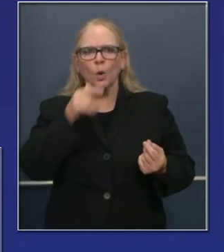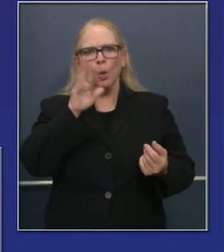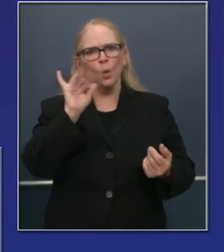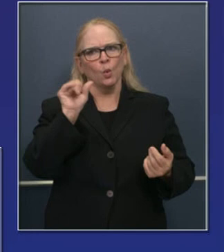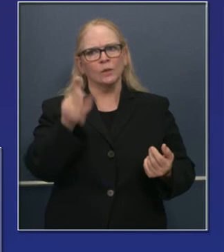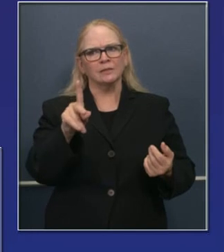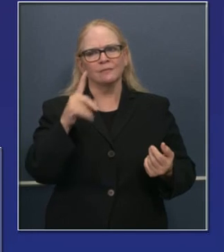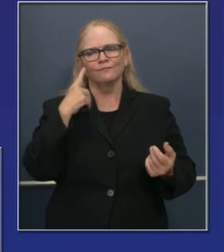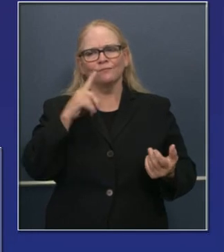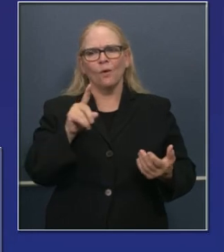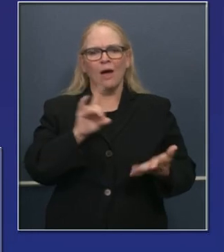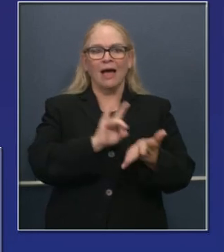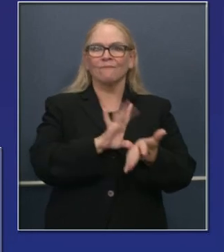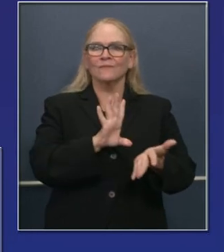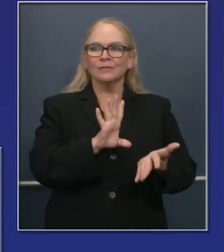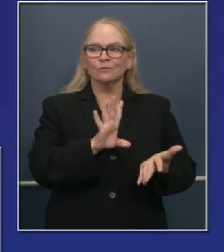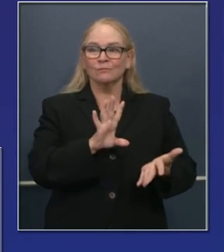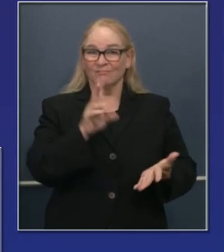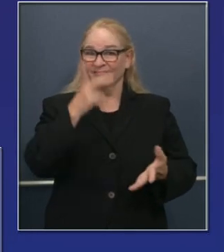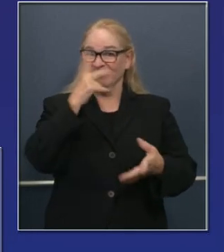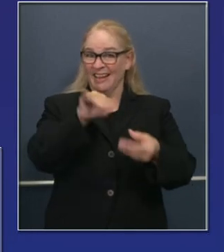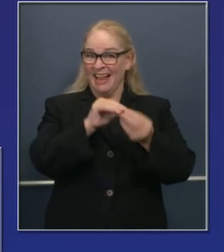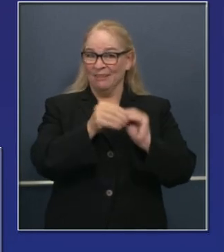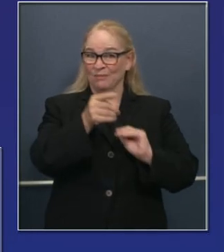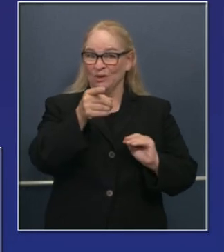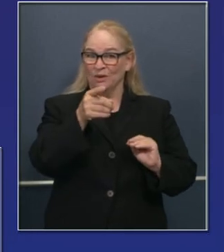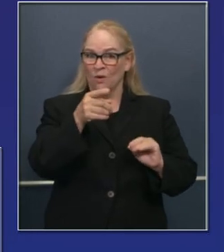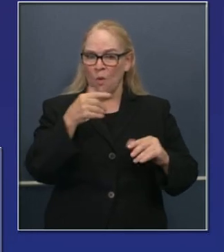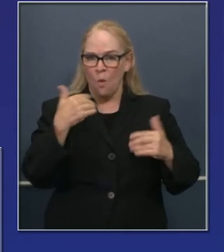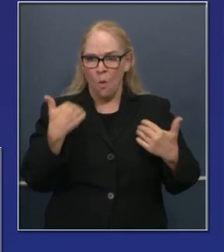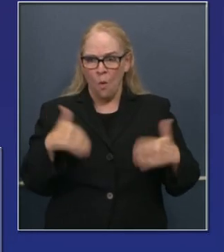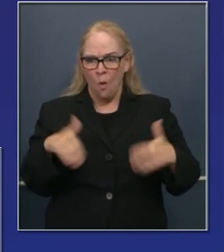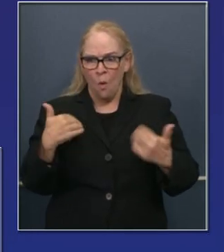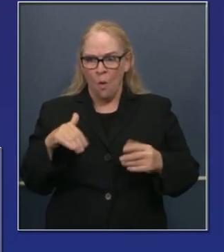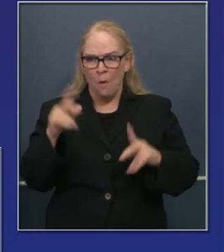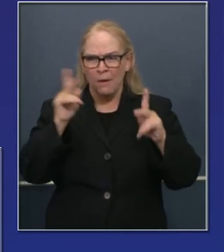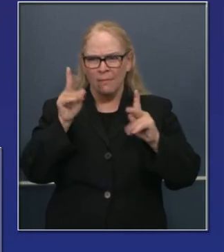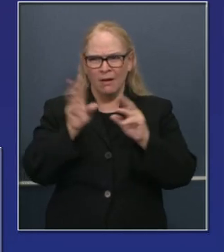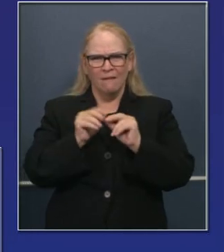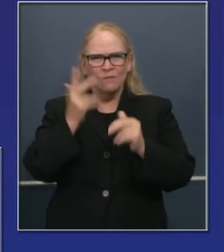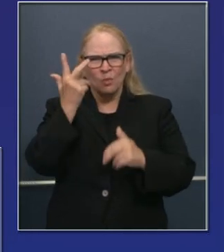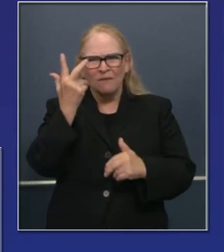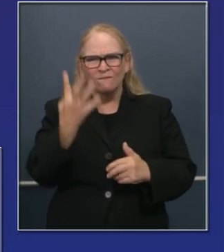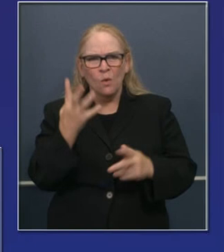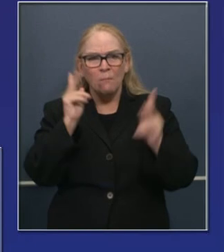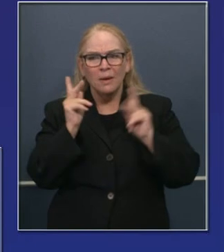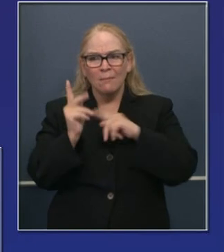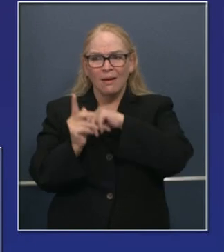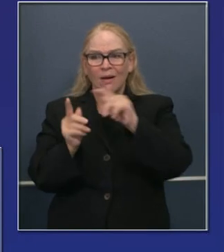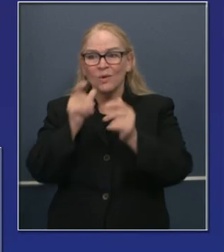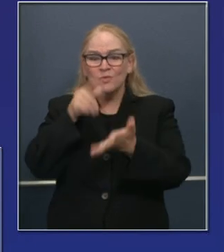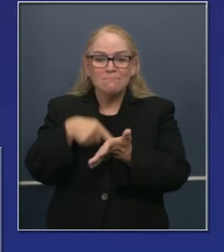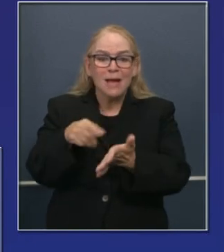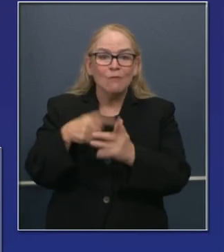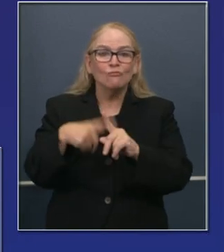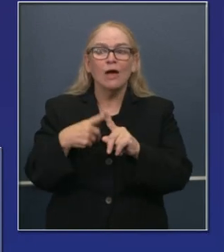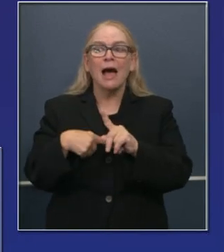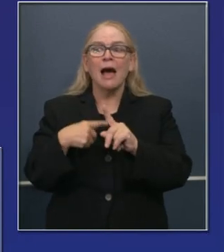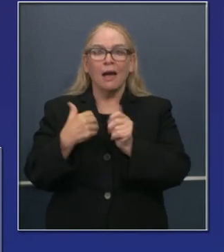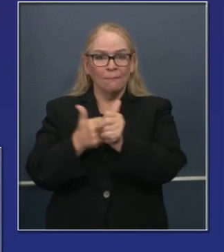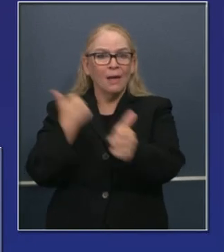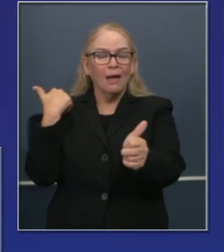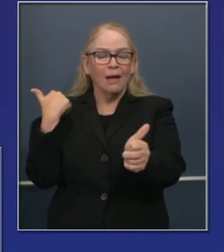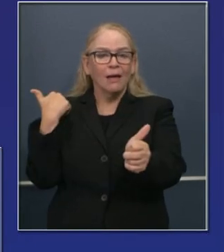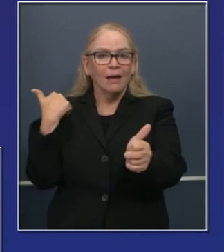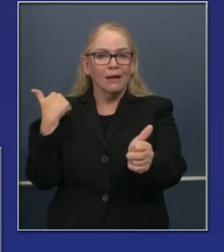ver en este segundo punto de esta transparencia, tres cuartos de los inquilinos en el estado que no han podido pagar la